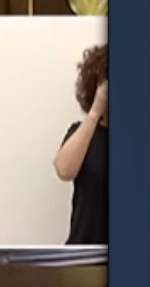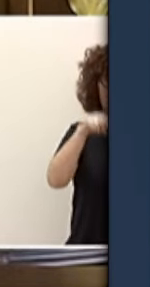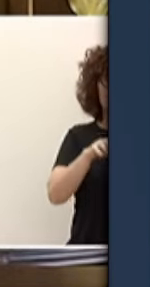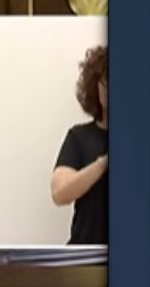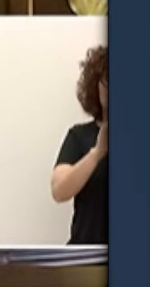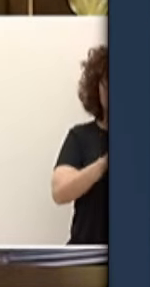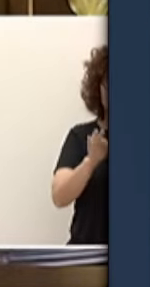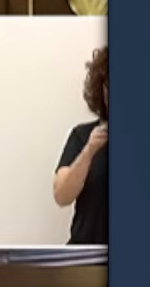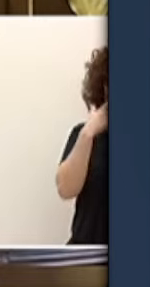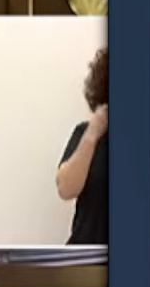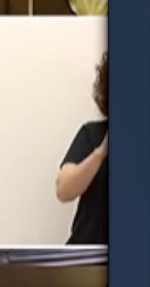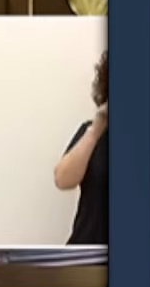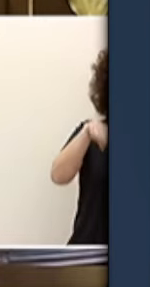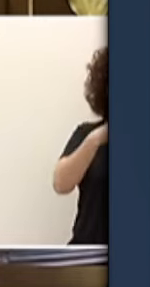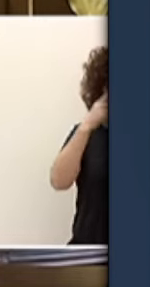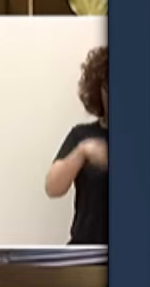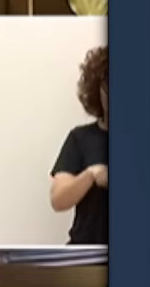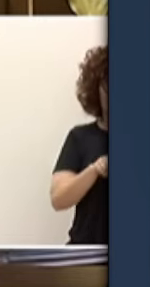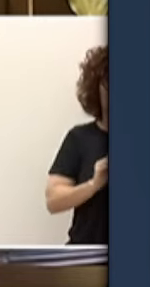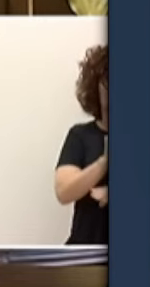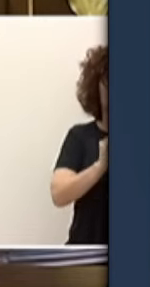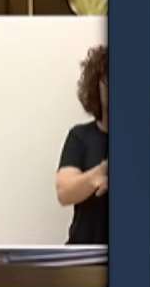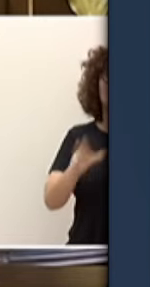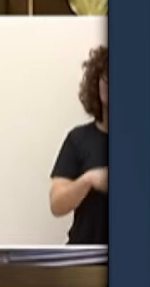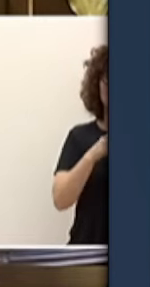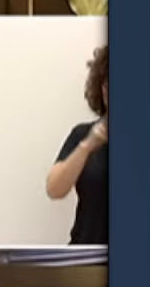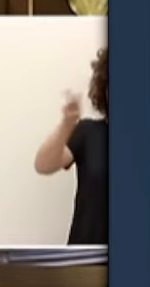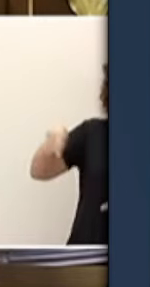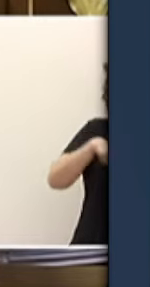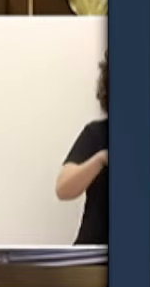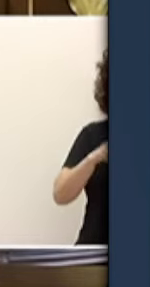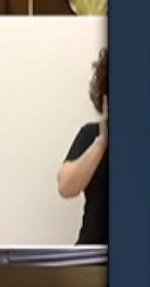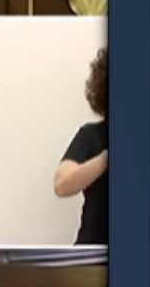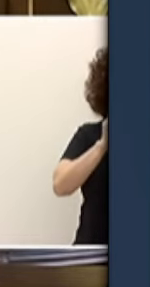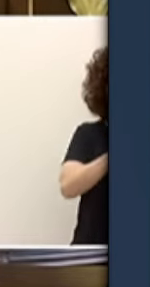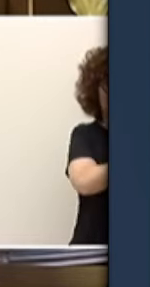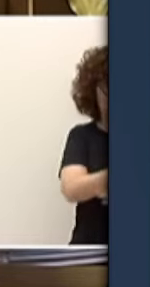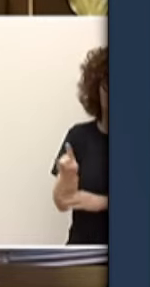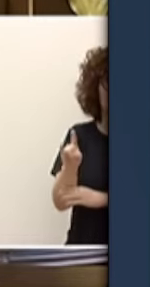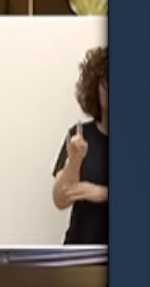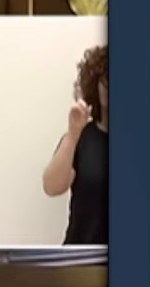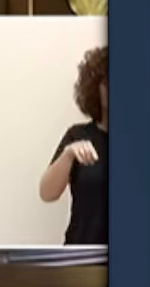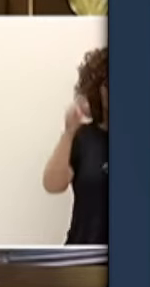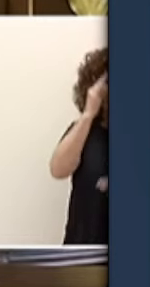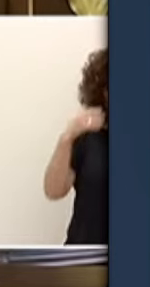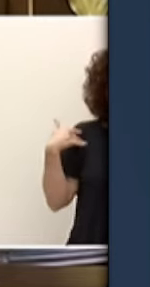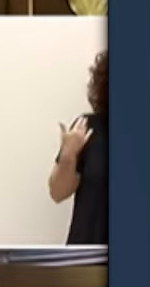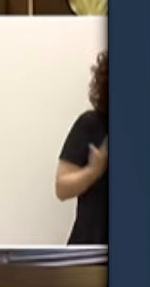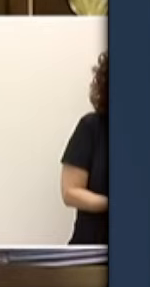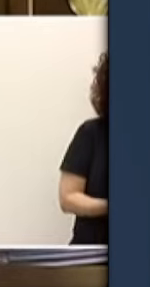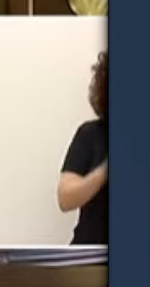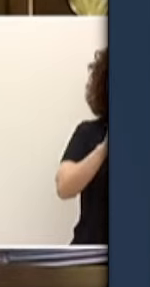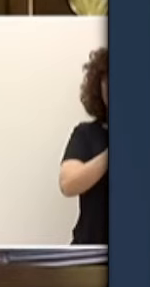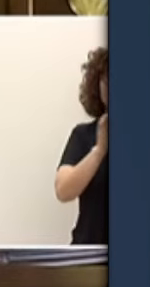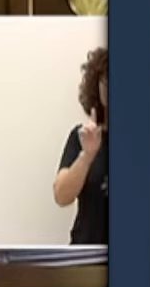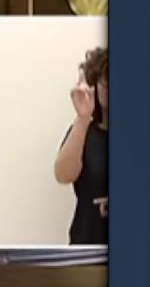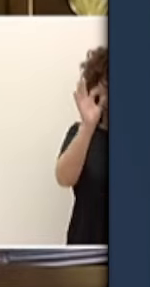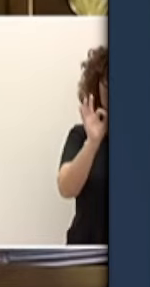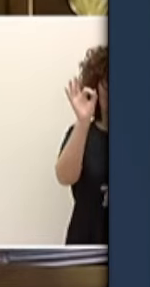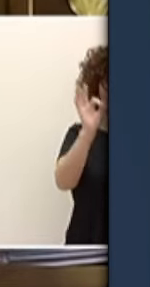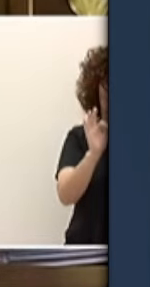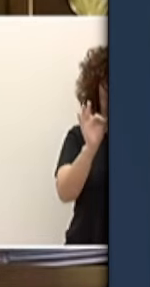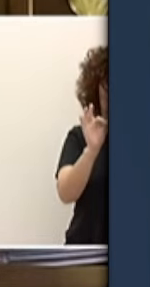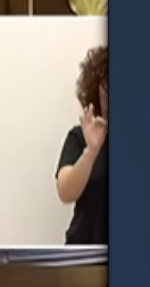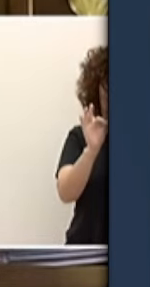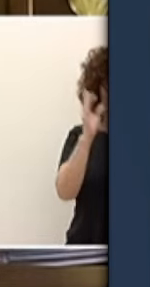aquí a contar mentiras pero oculta por ejemplo el dato conocido estos días de que el 91% de los condenados en Cataluña por violaciones